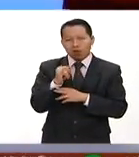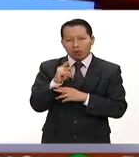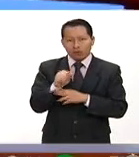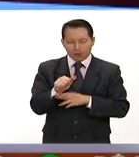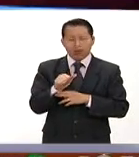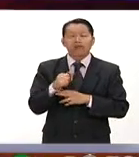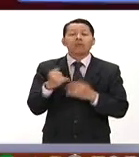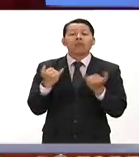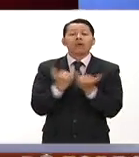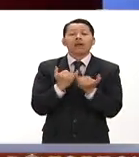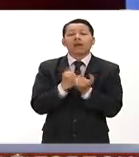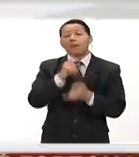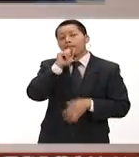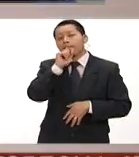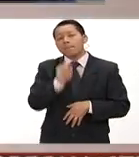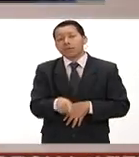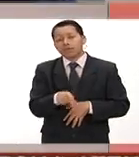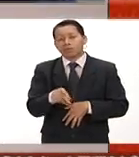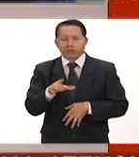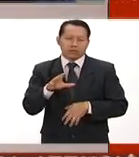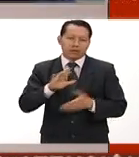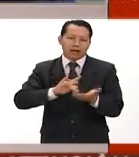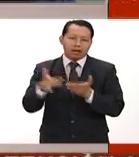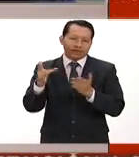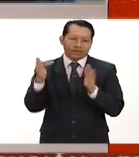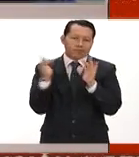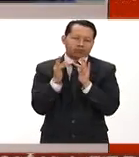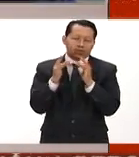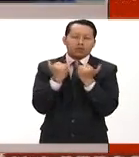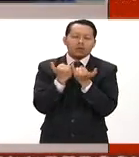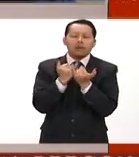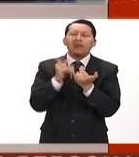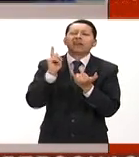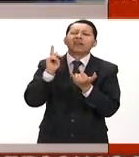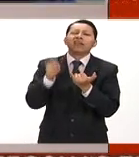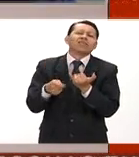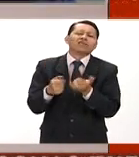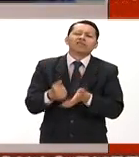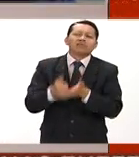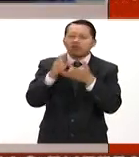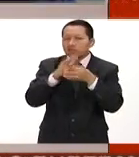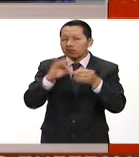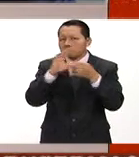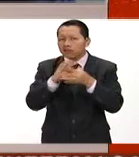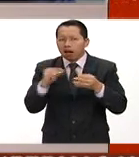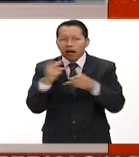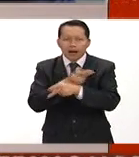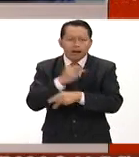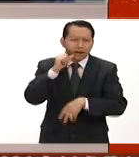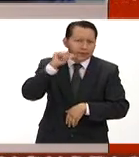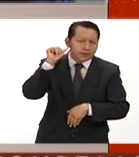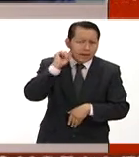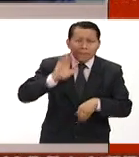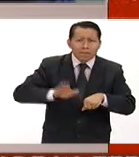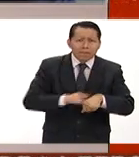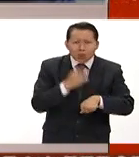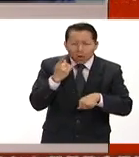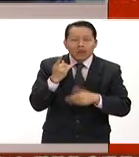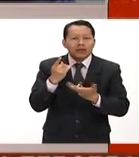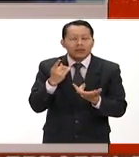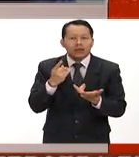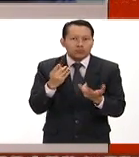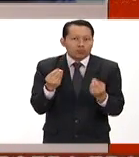muy buenos días gracias por estar con nosotros y ayúdanos a entender qué fue lo que sucedió el día de ayer las expectativas estaban de manera